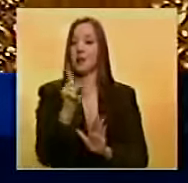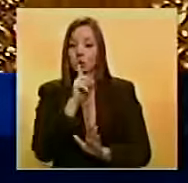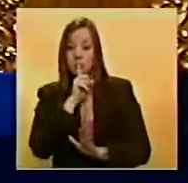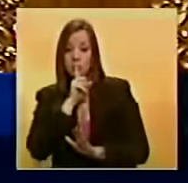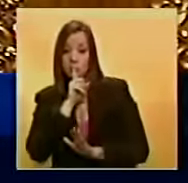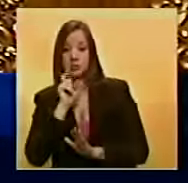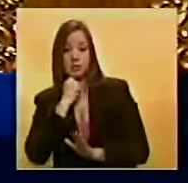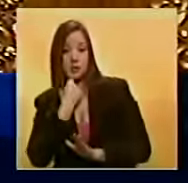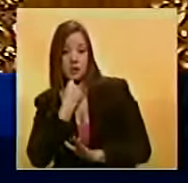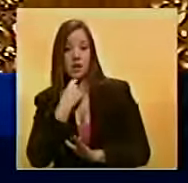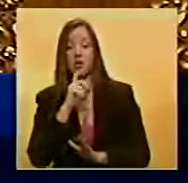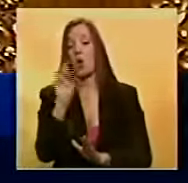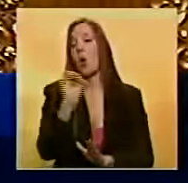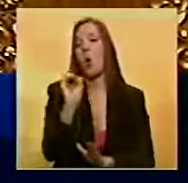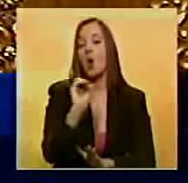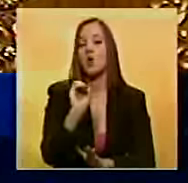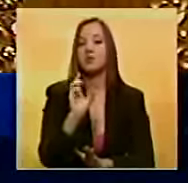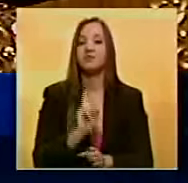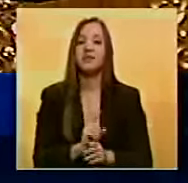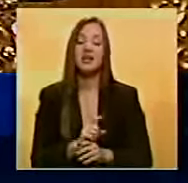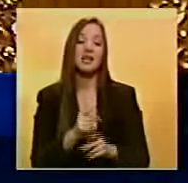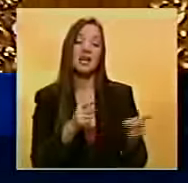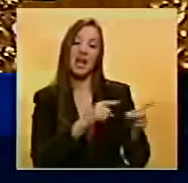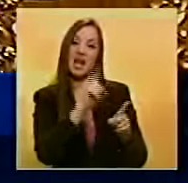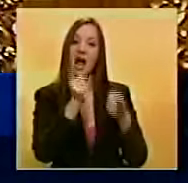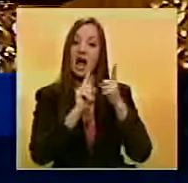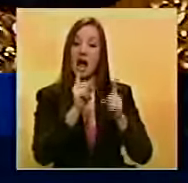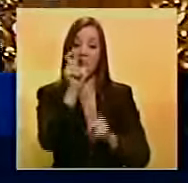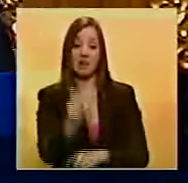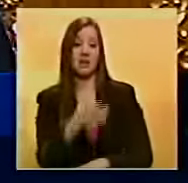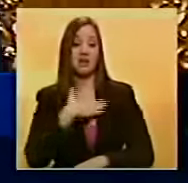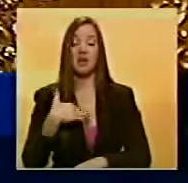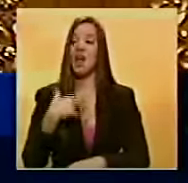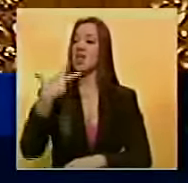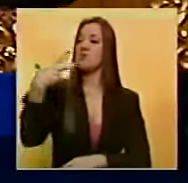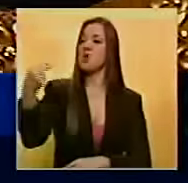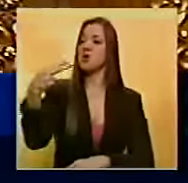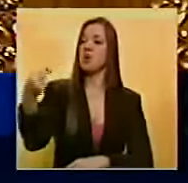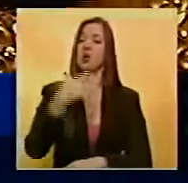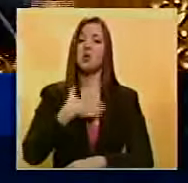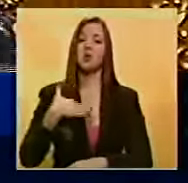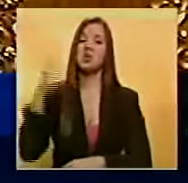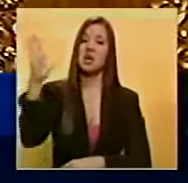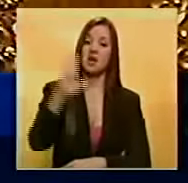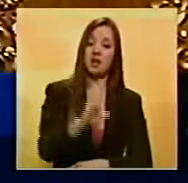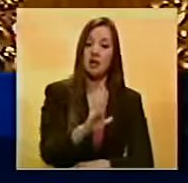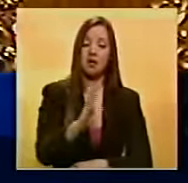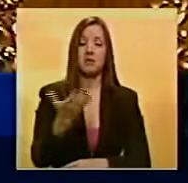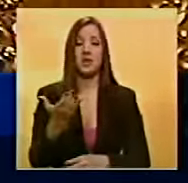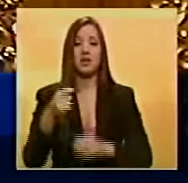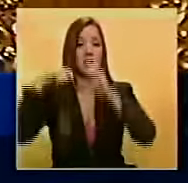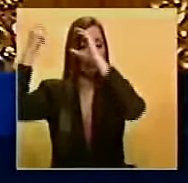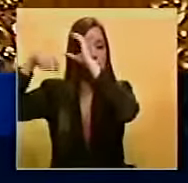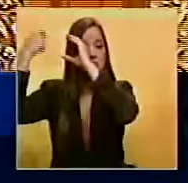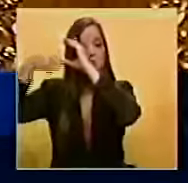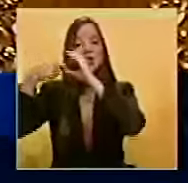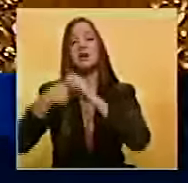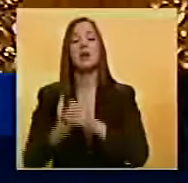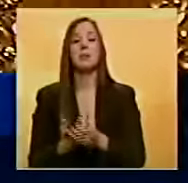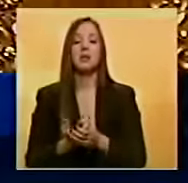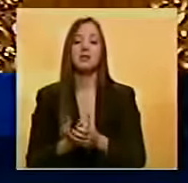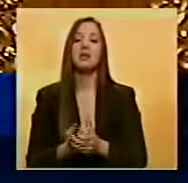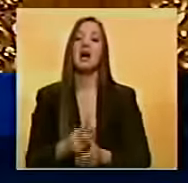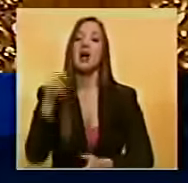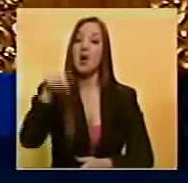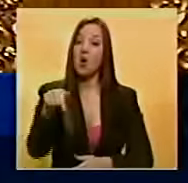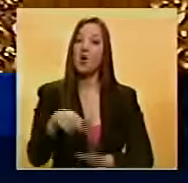que no estuviera sujeto al capricho de alguien, el que pudieran entrar o no. Y hoy vamos a